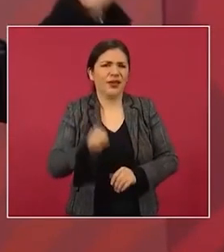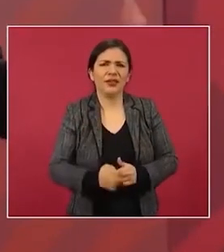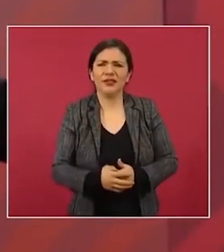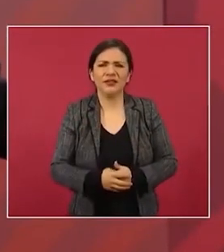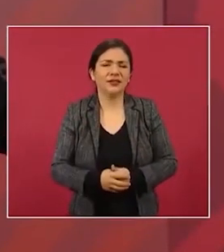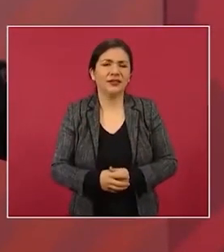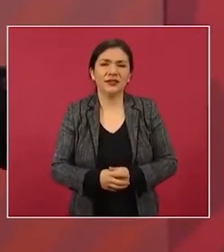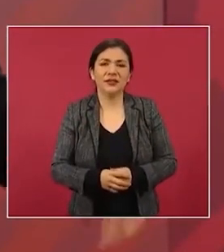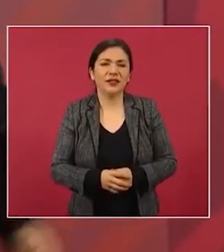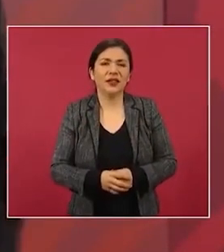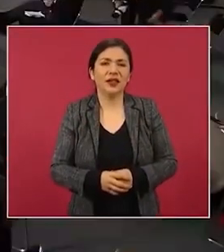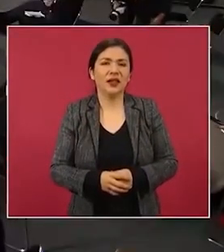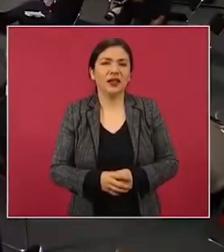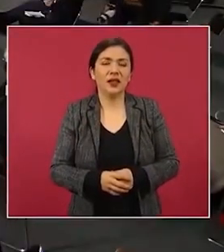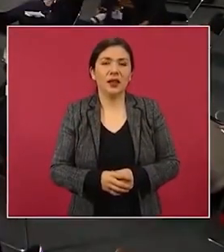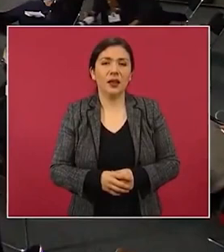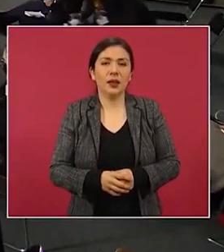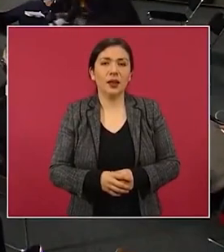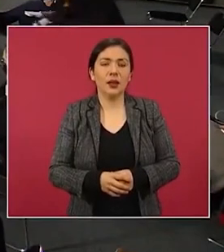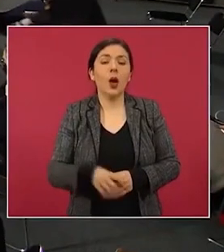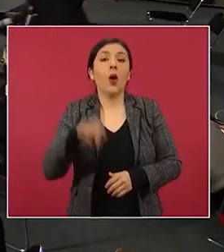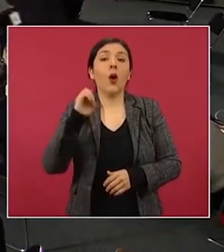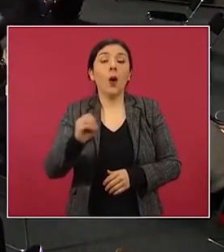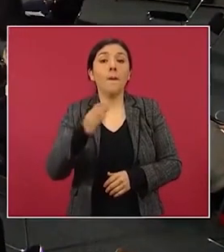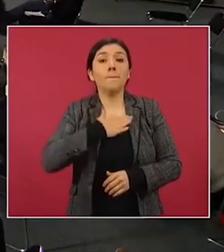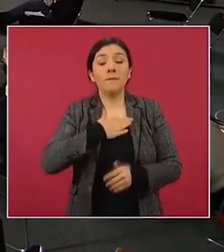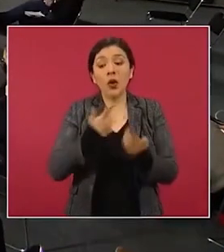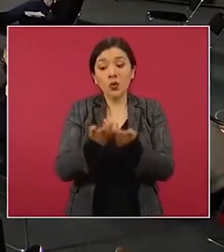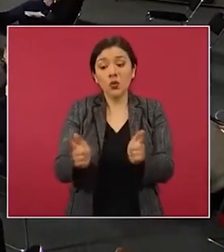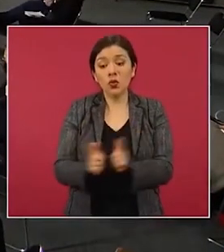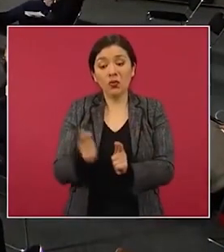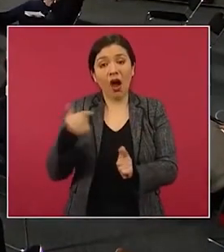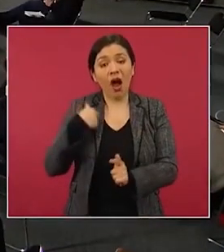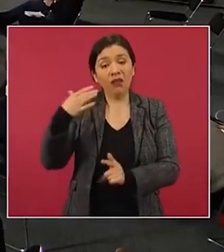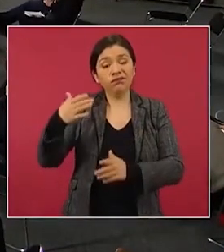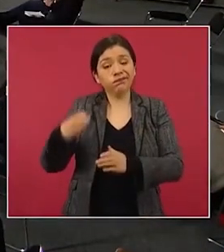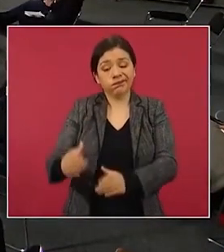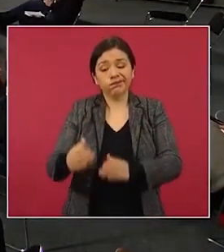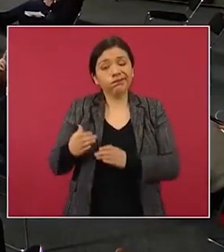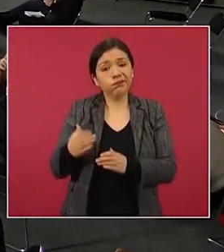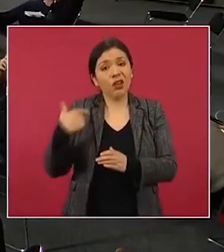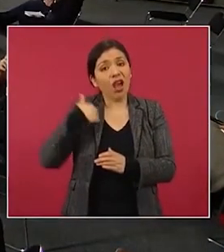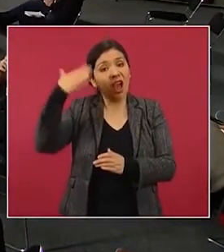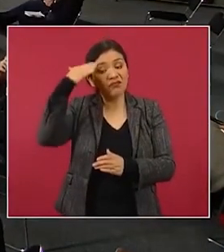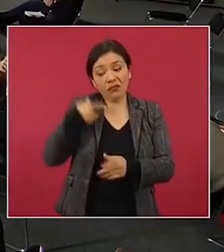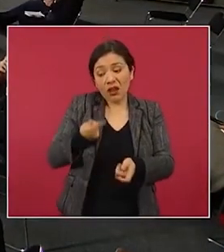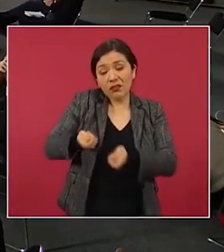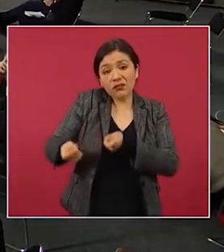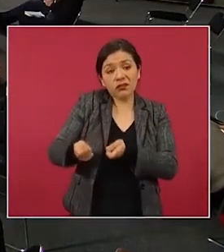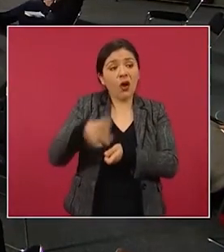su grupo, para decirlo de manera más